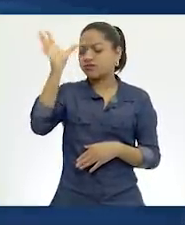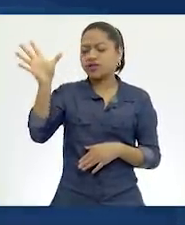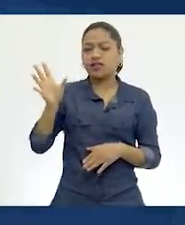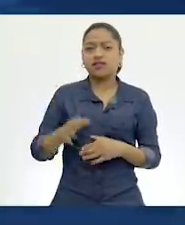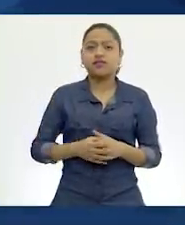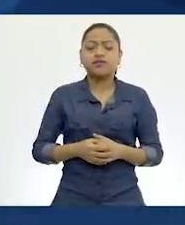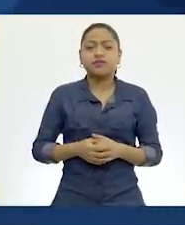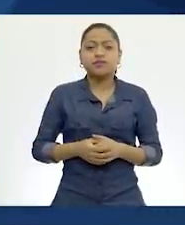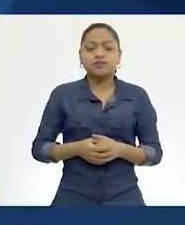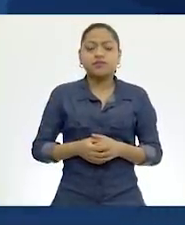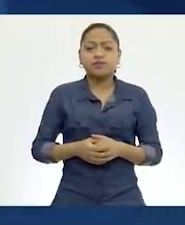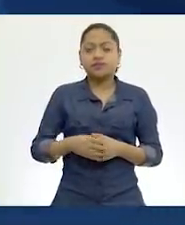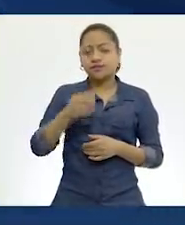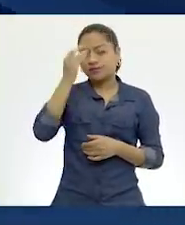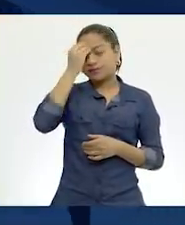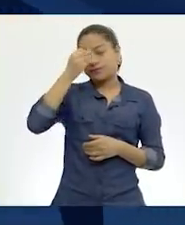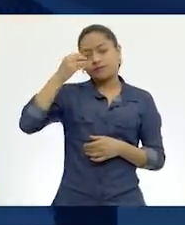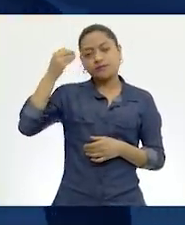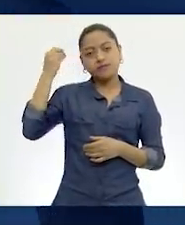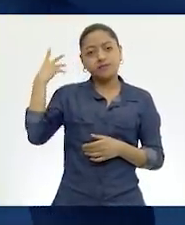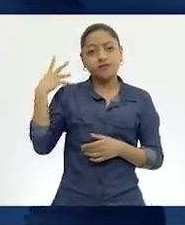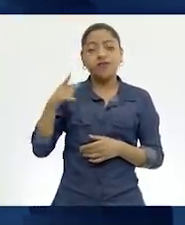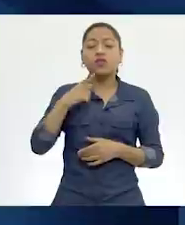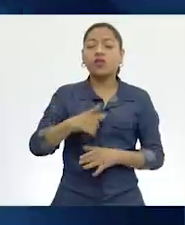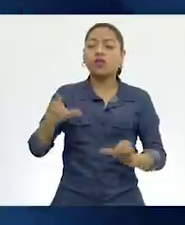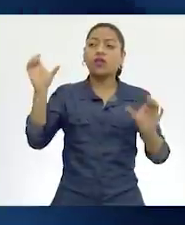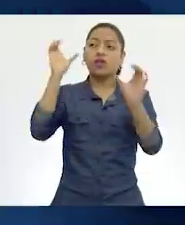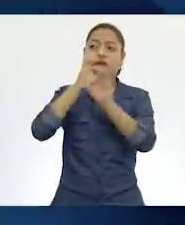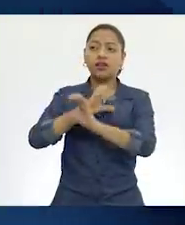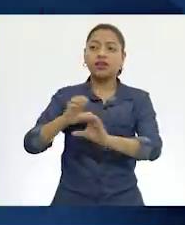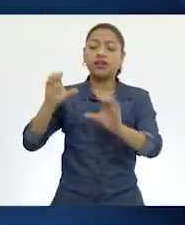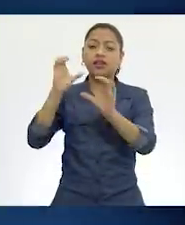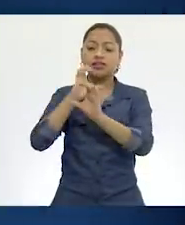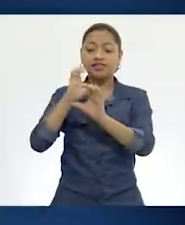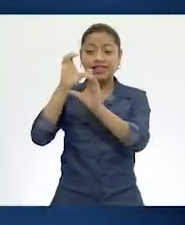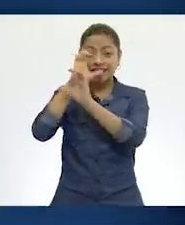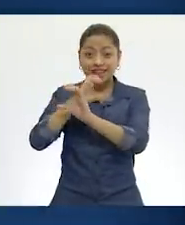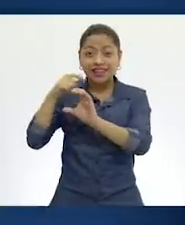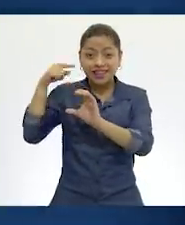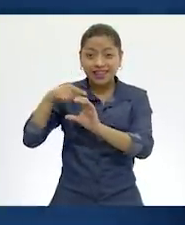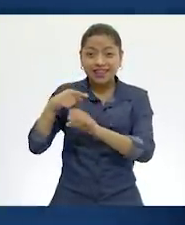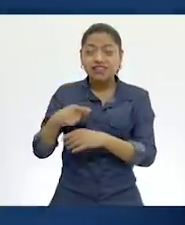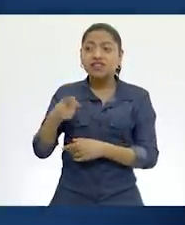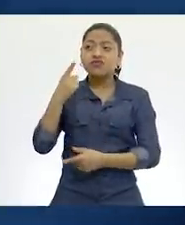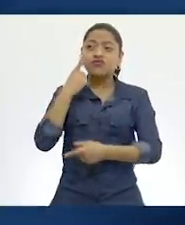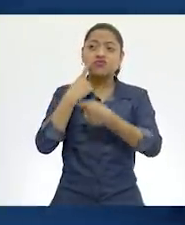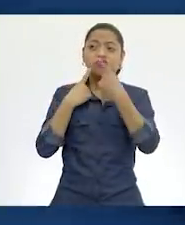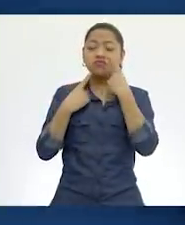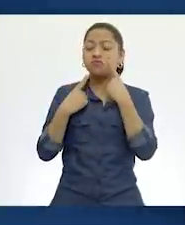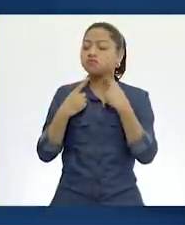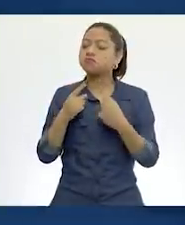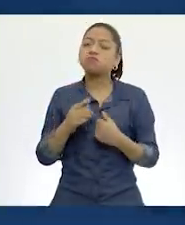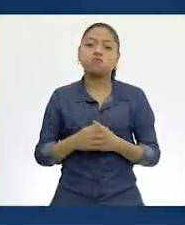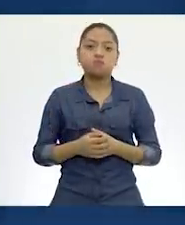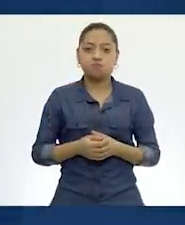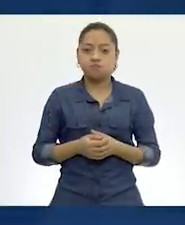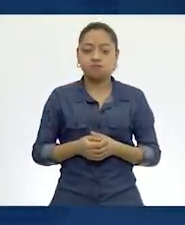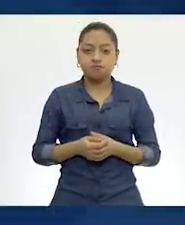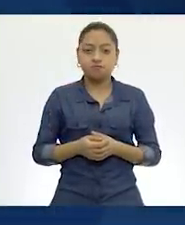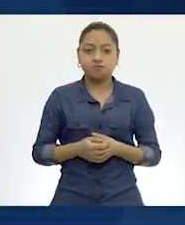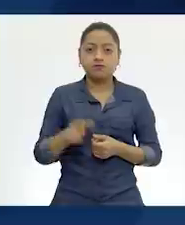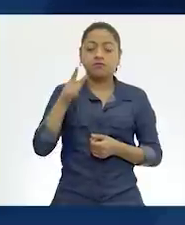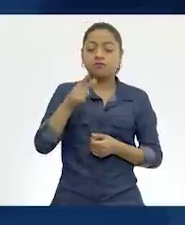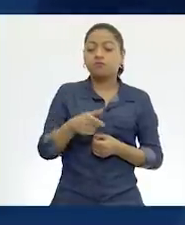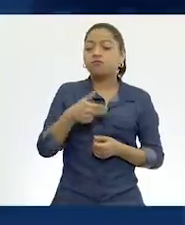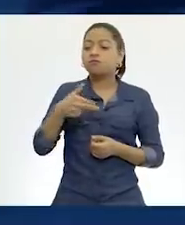no olvidar. Que cantabas, dicen, pero que no tenías lágrimas que llorar. Que